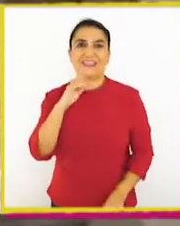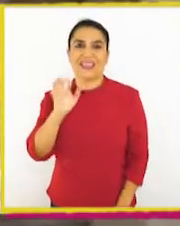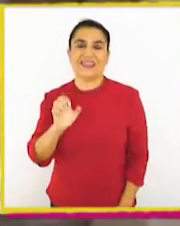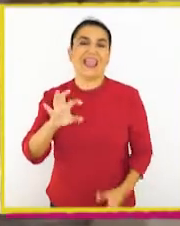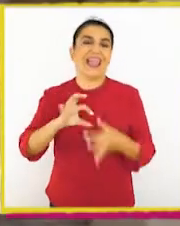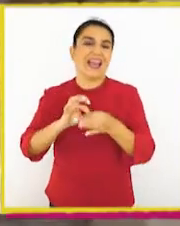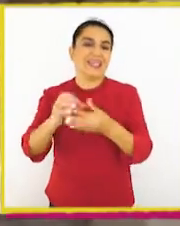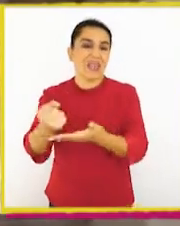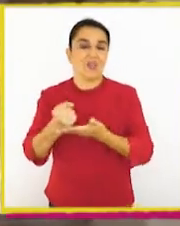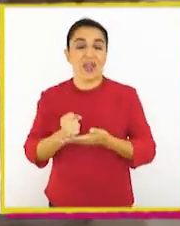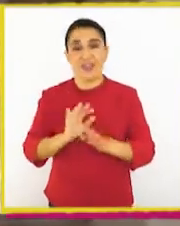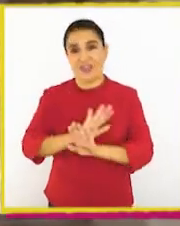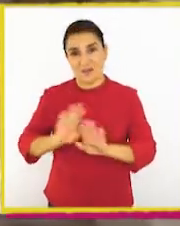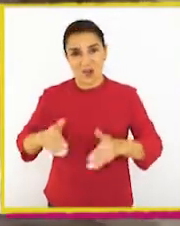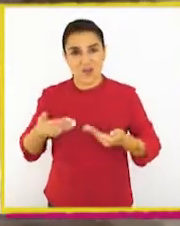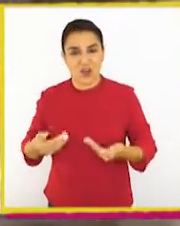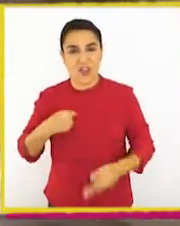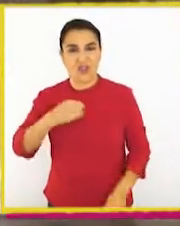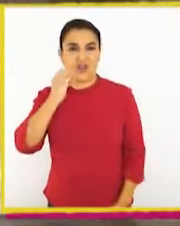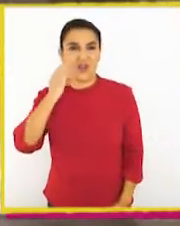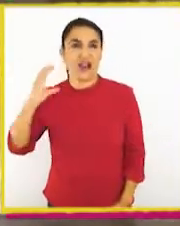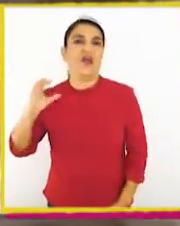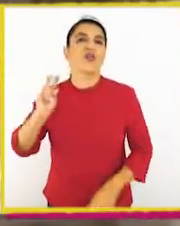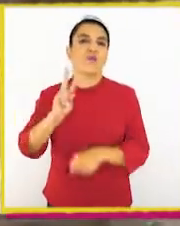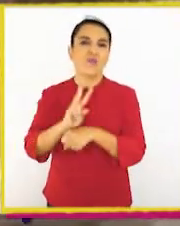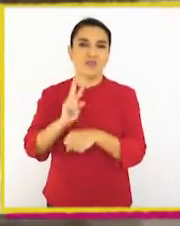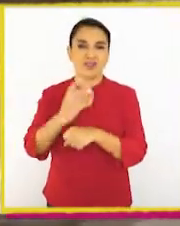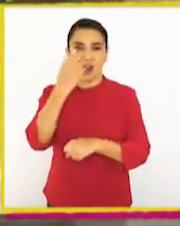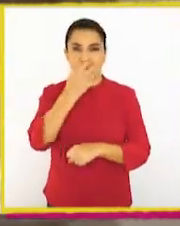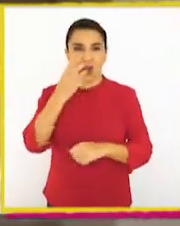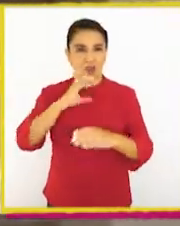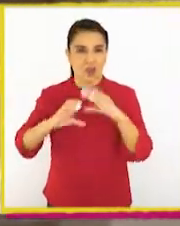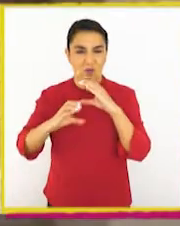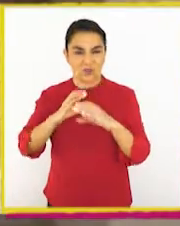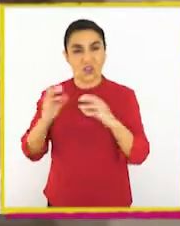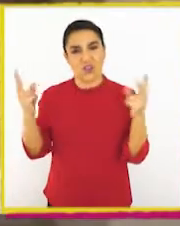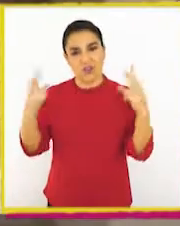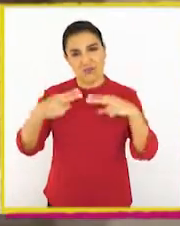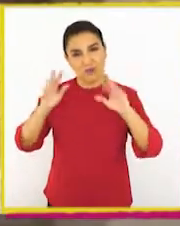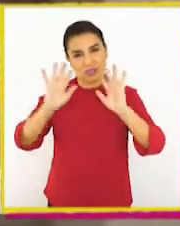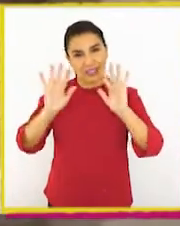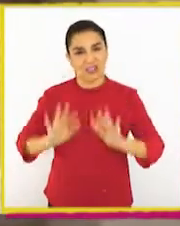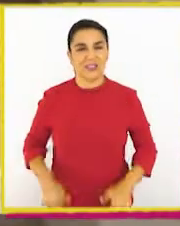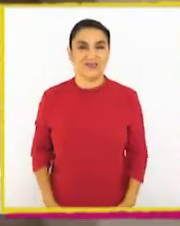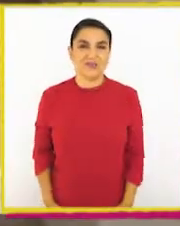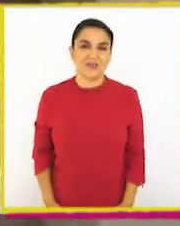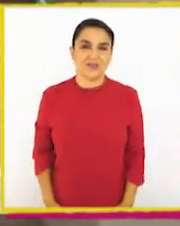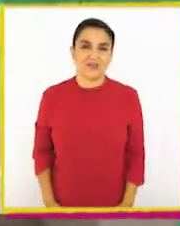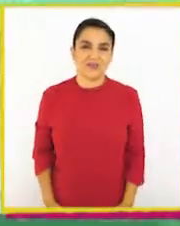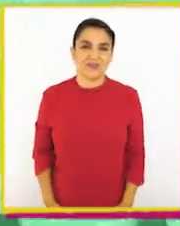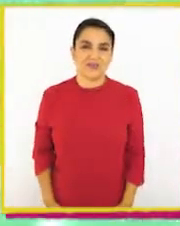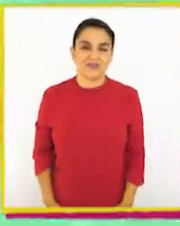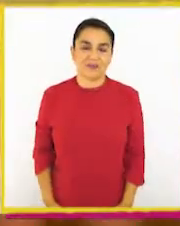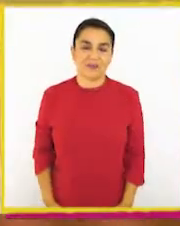Gracias por la ayuda. Es todo por hoy. Soy Claudia, su profesora de lenguaje y comunicación. ¡Nos vemos! ¡Chao!